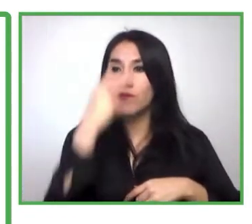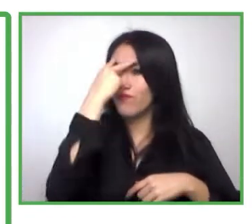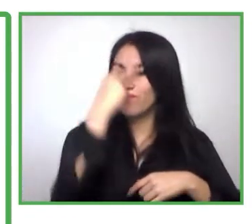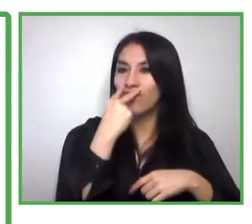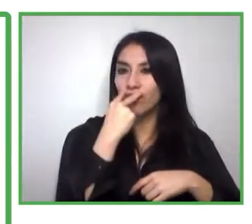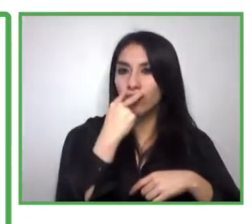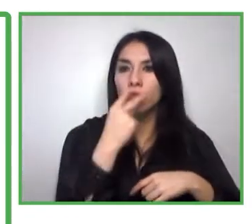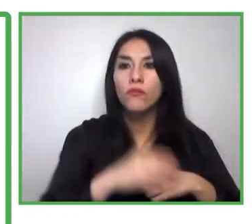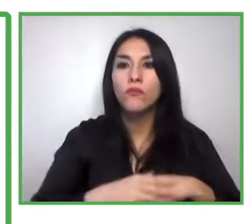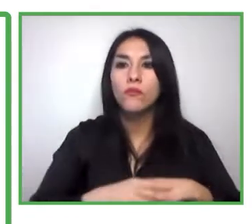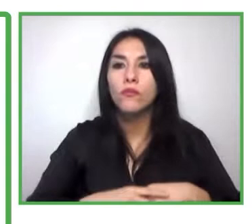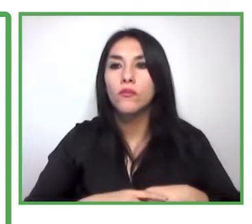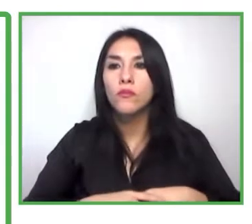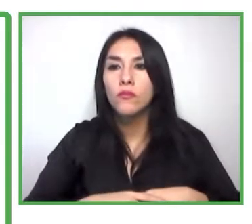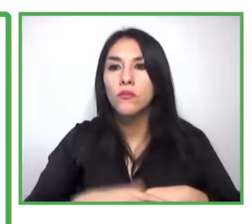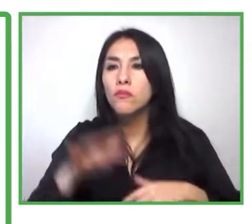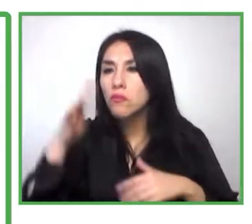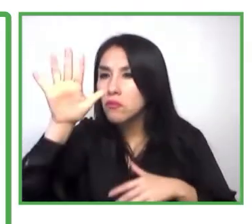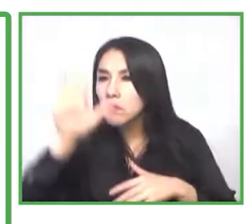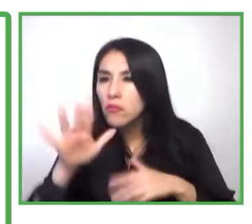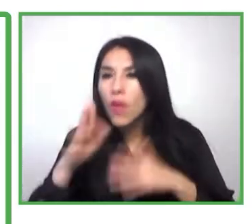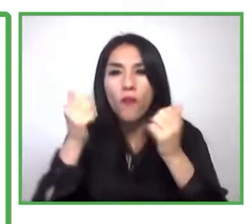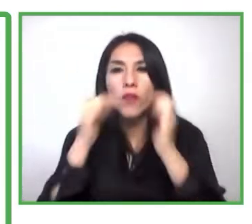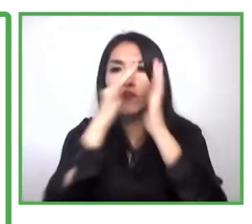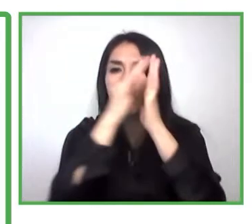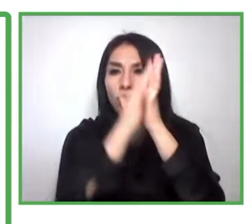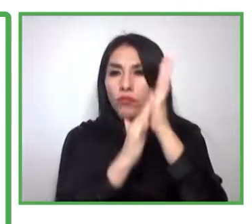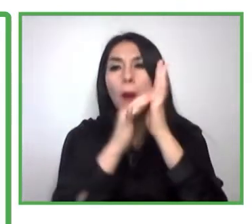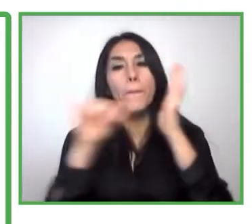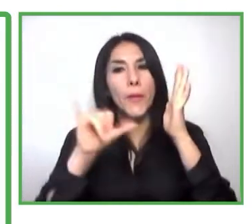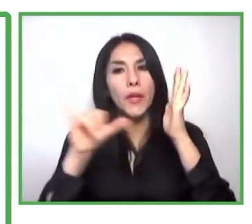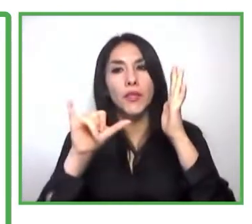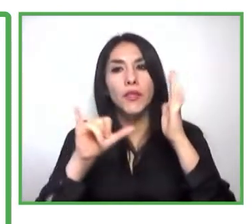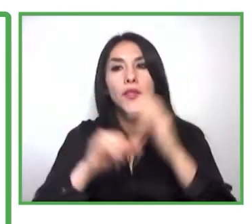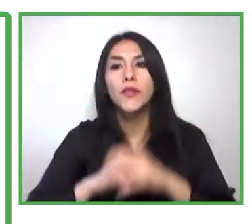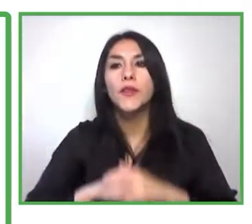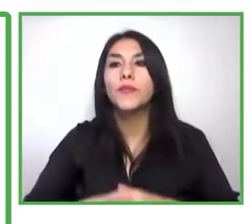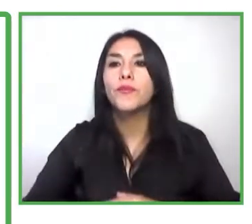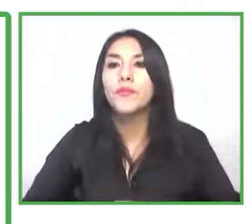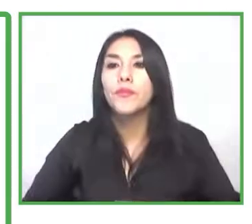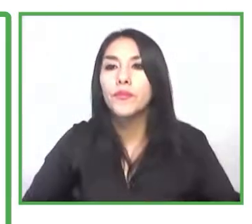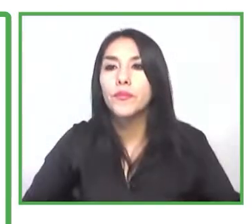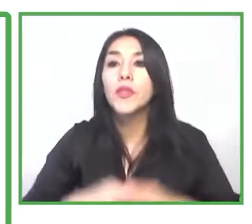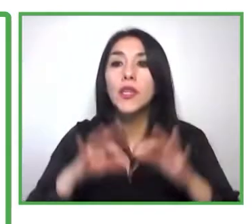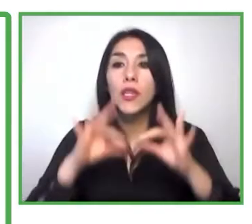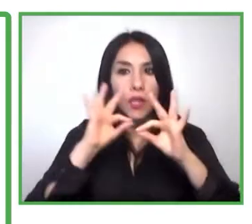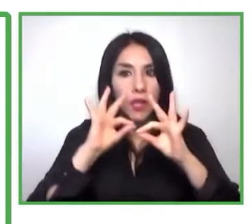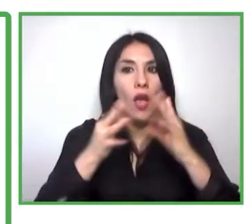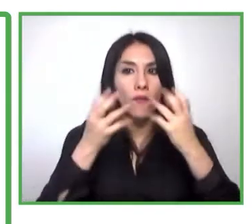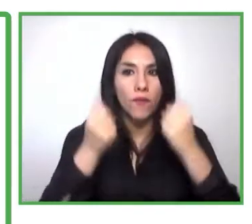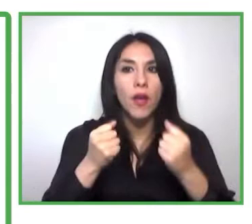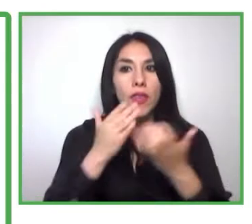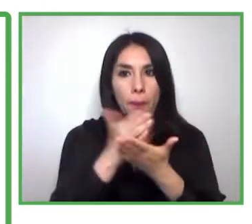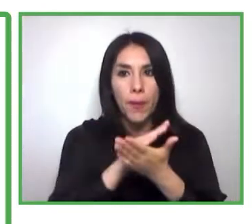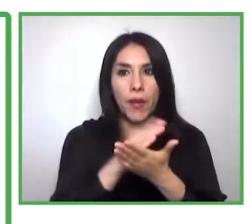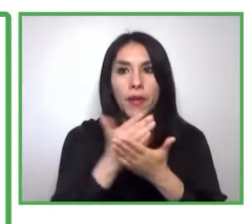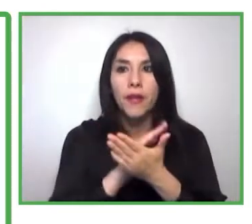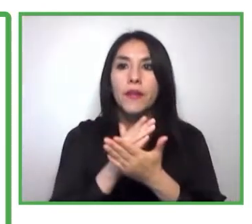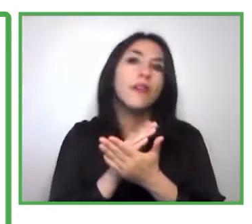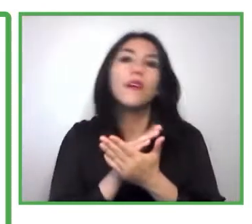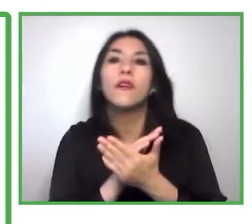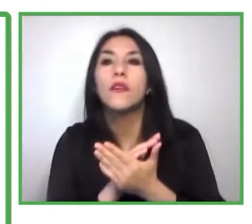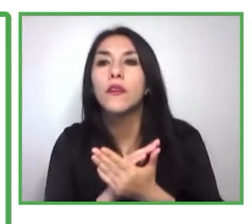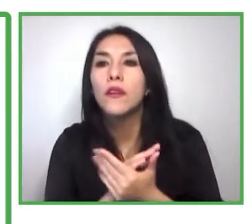con intérpretes de lengua de señas en tiempo real, para que personas sordas puedan canalizar, consultar y conversar respecto de sus